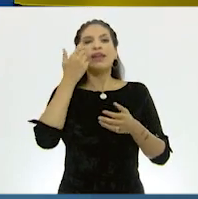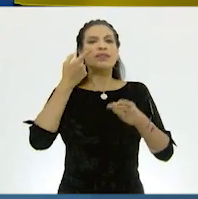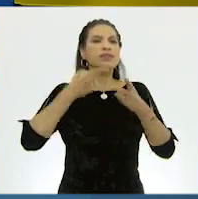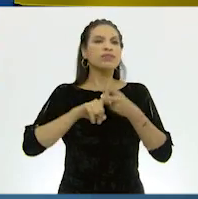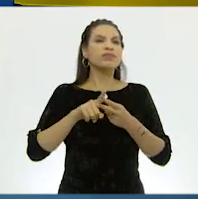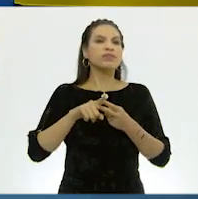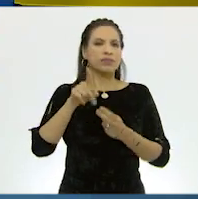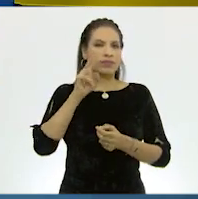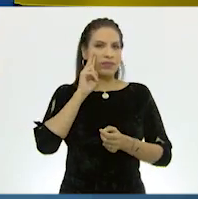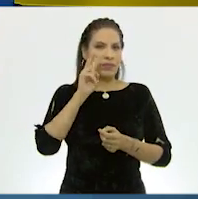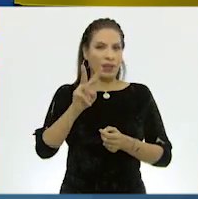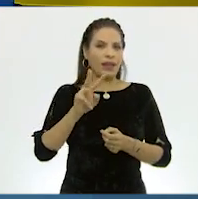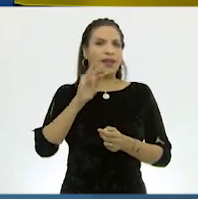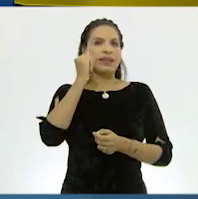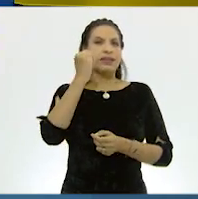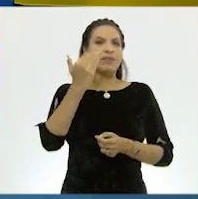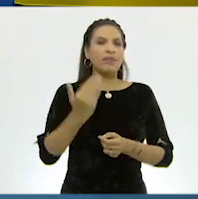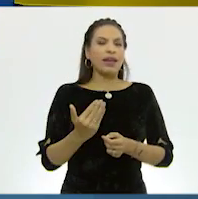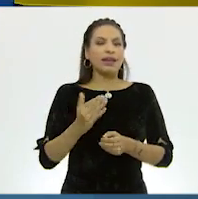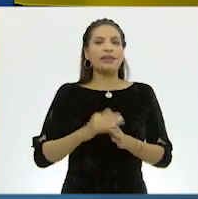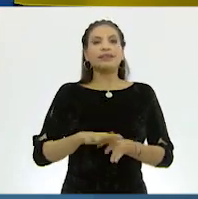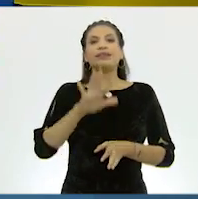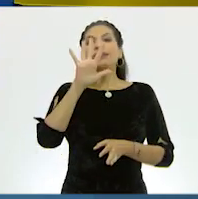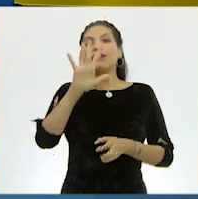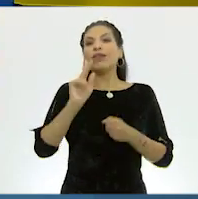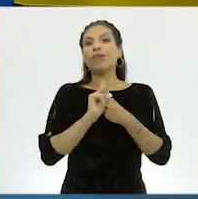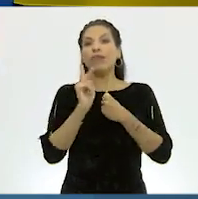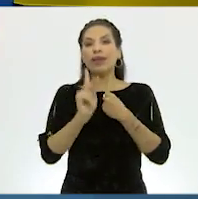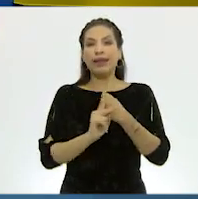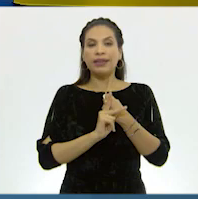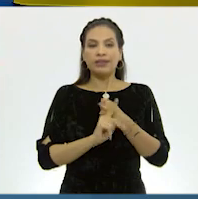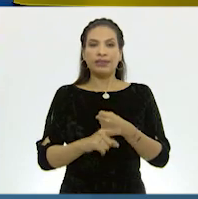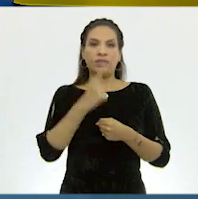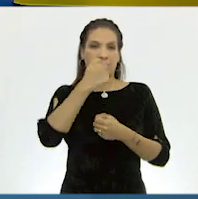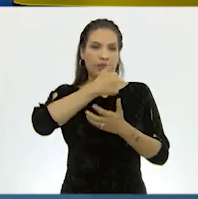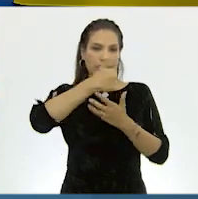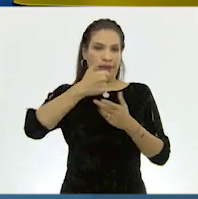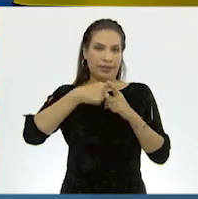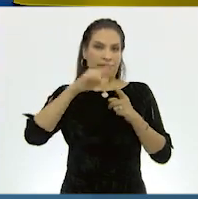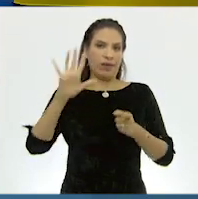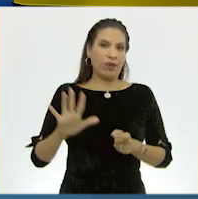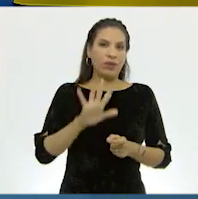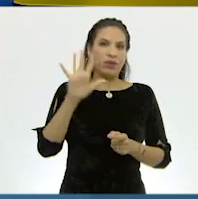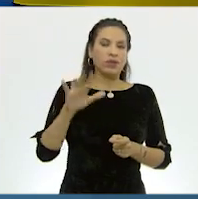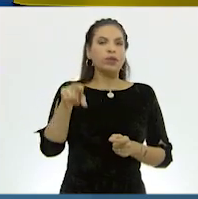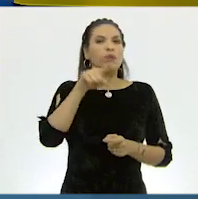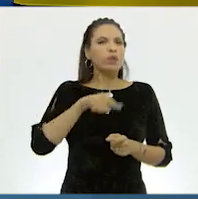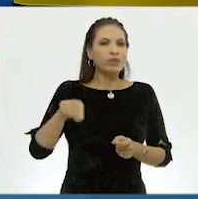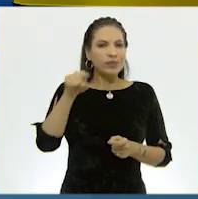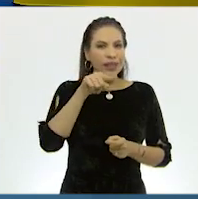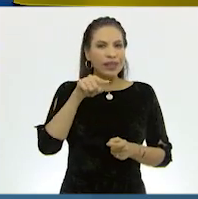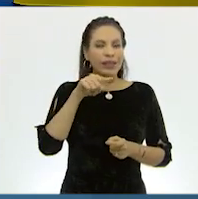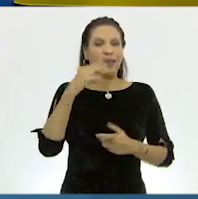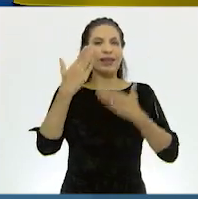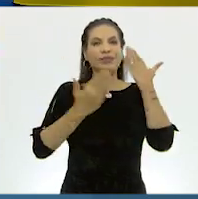que observemos estas imágenes sobre cinco países, uno por cada continente, para que ustedes, estudiantes en casa,